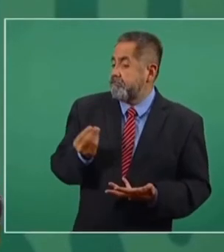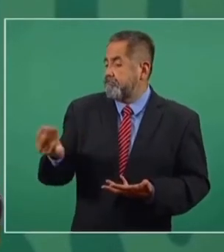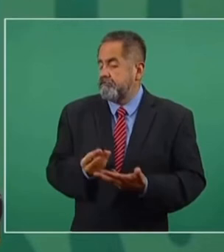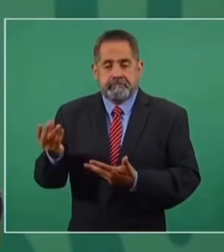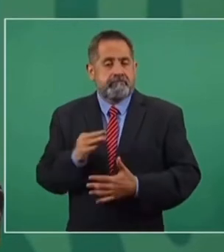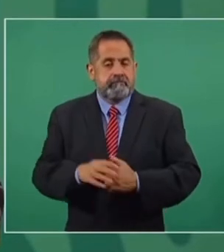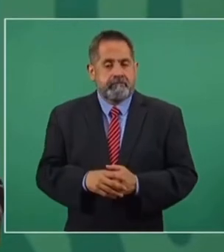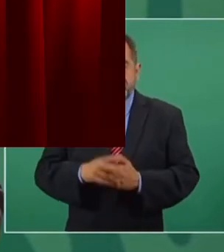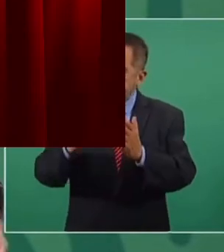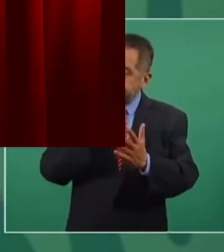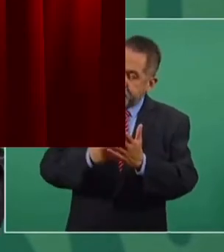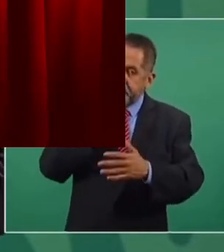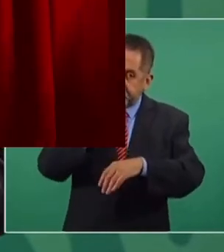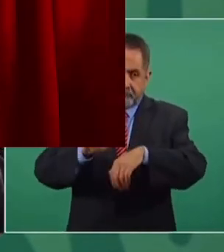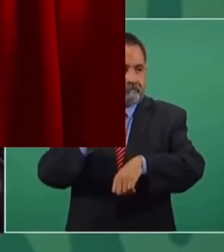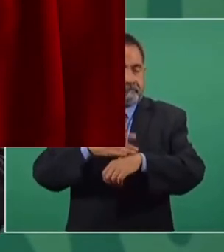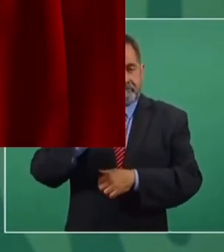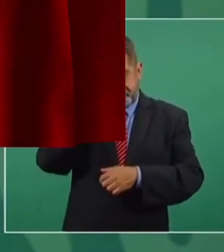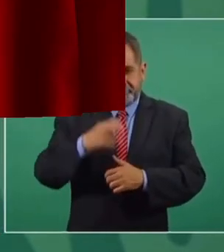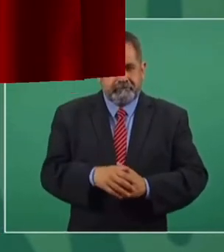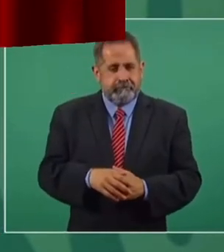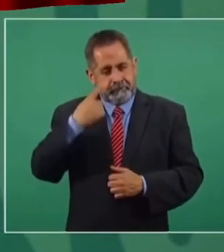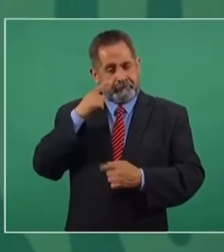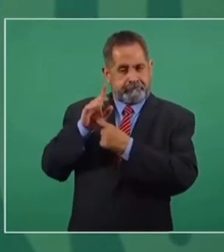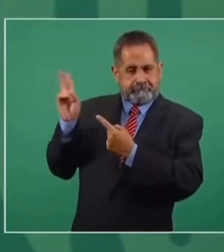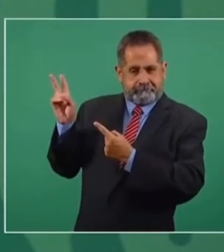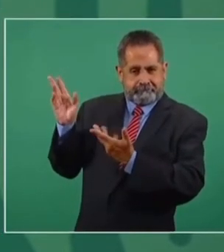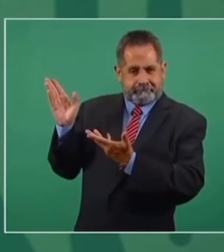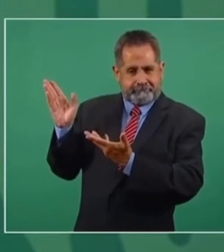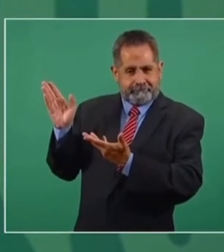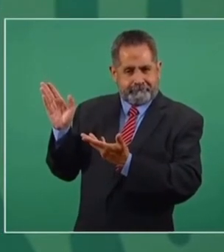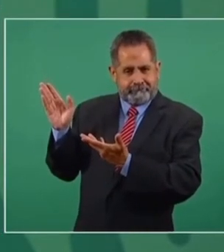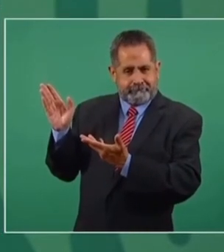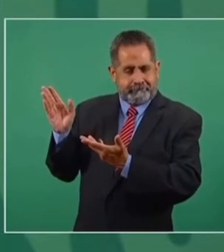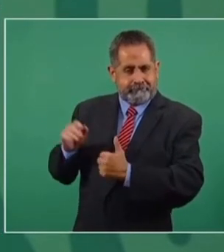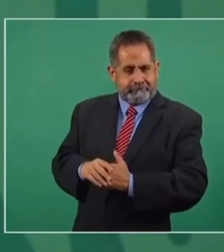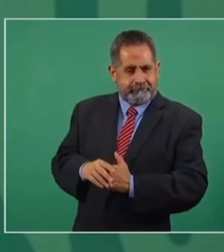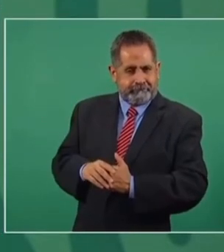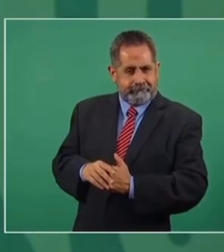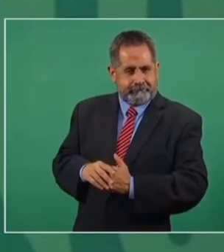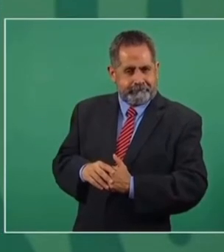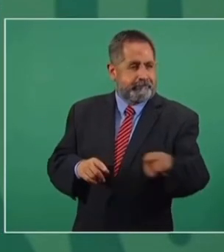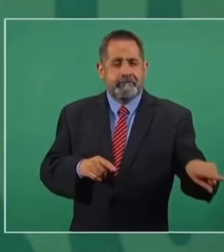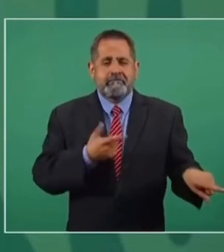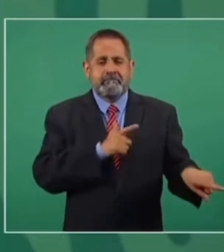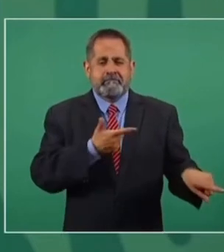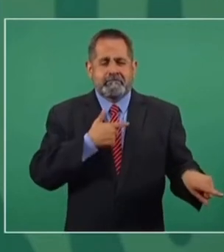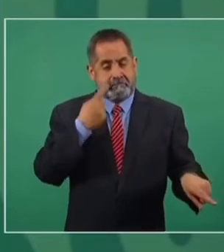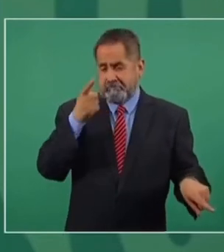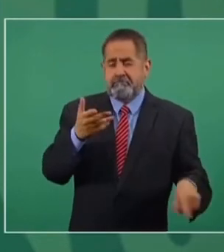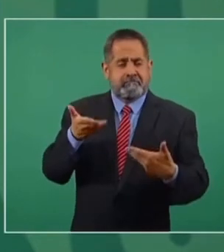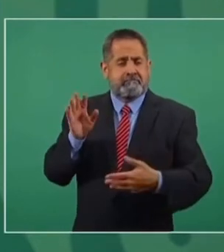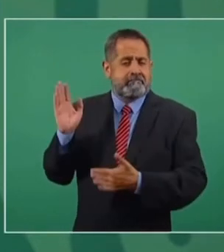Eso lo tengo que estar recordando. Miren, señorito Blanco, no les gustan los conservadores,